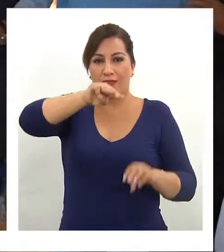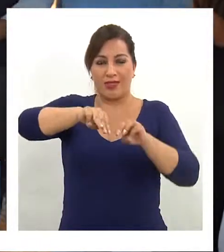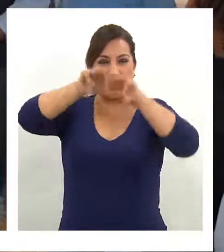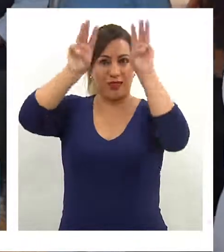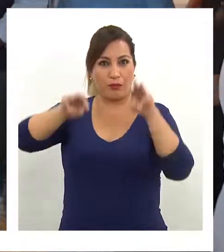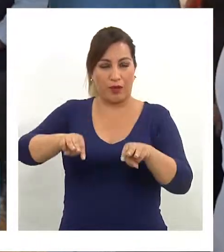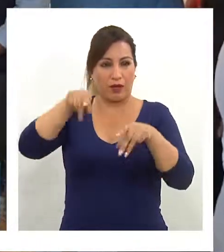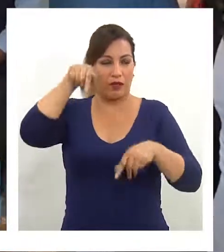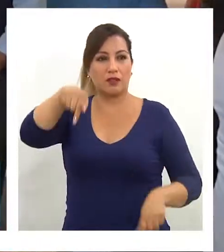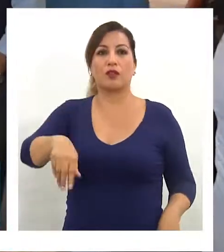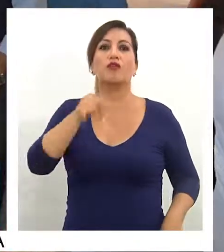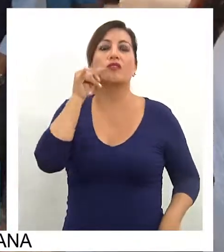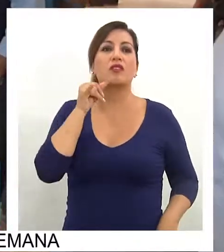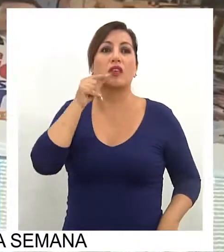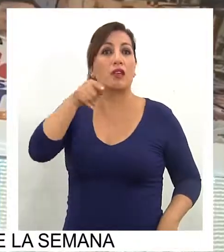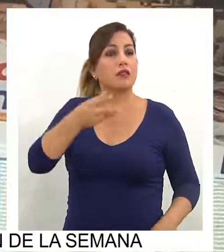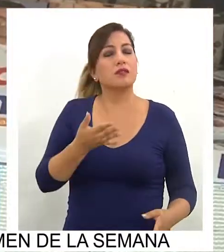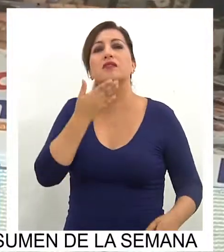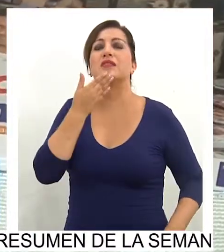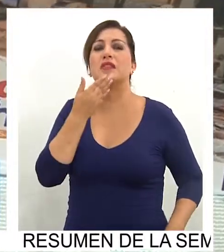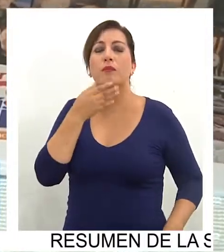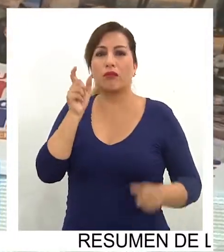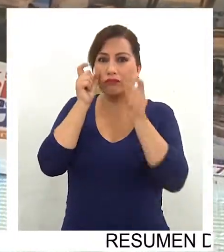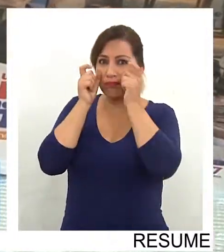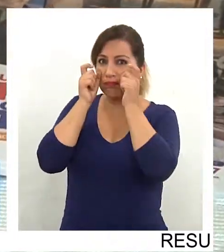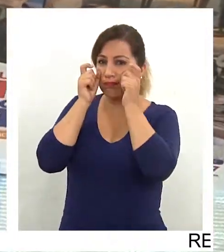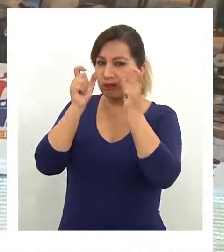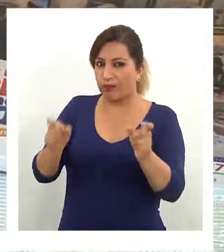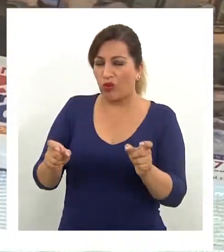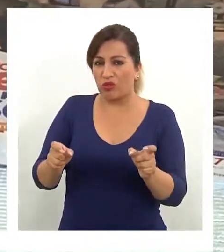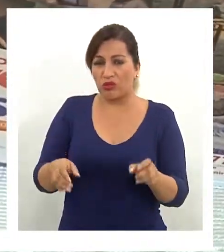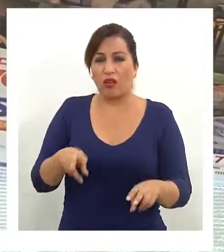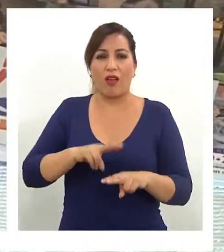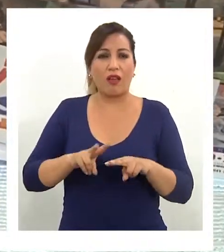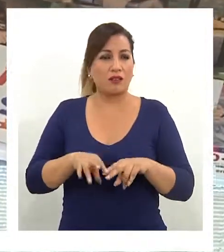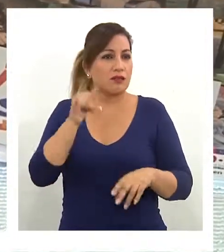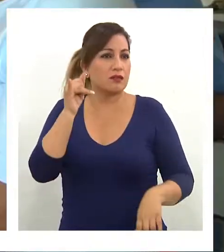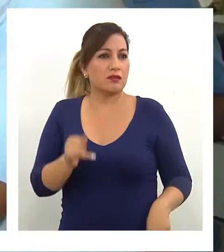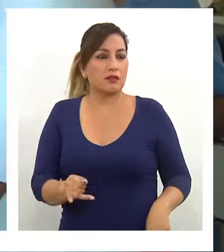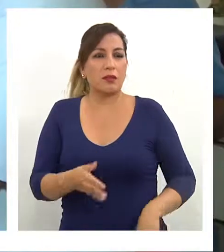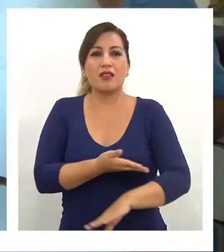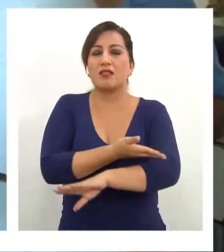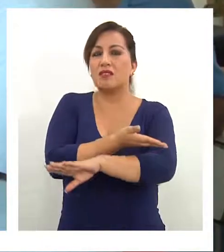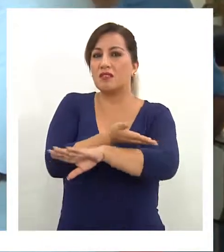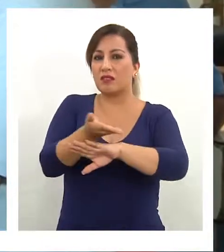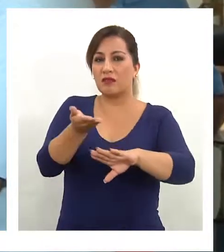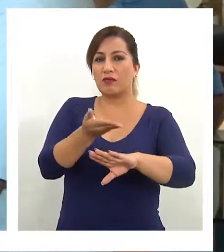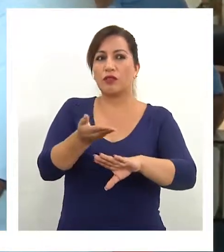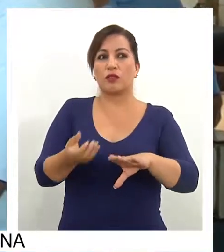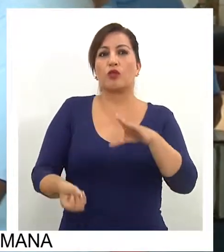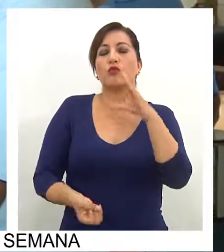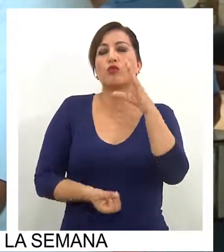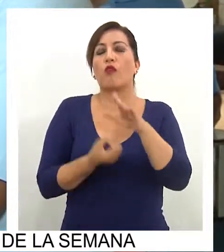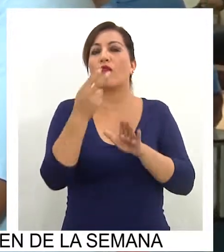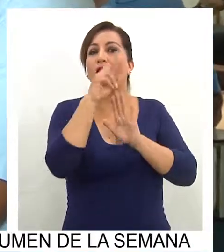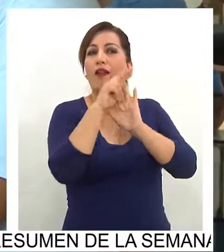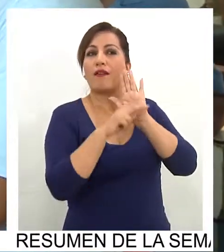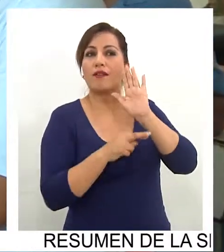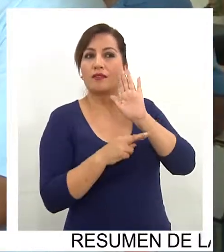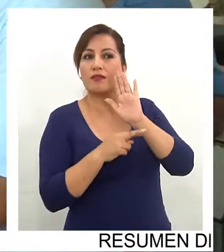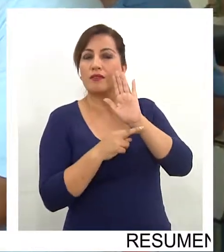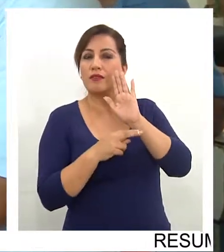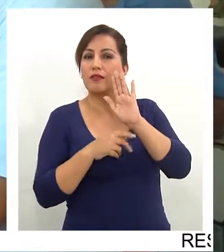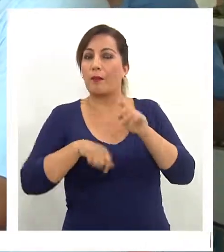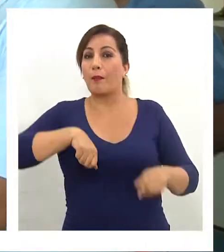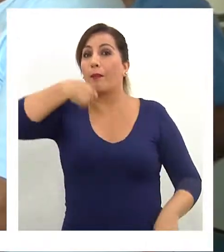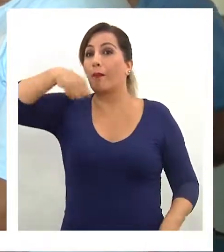Centenario. En la oportunidad, además de la fiscalización rutinaria, el servicio hizo entrega de renovadas recetas para el